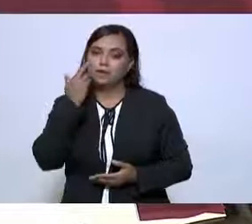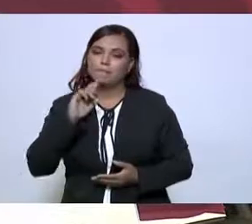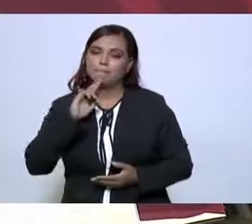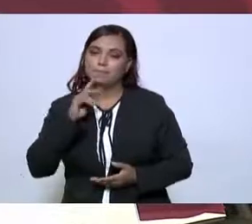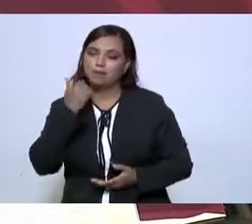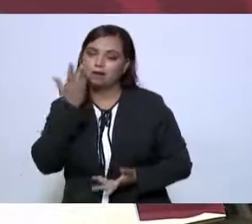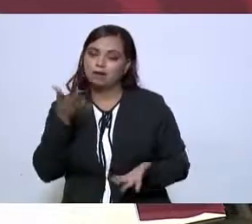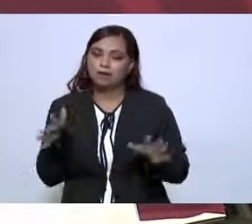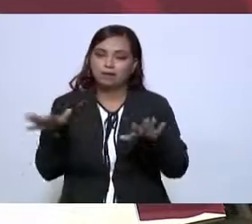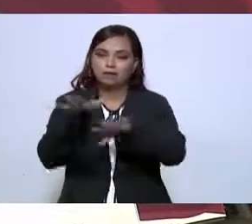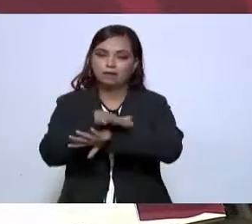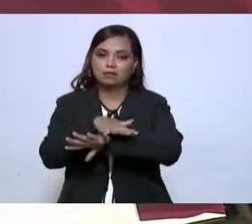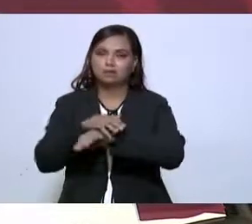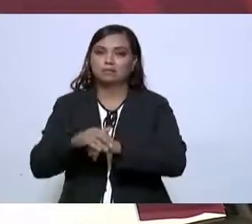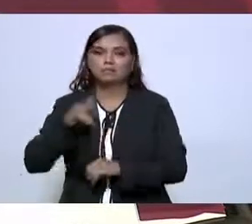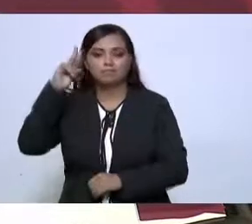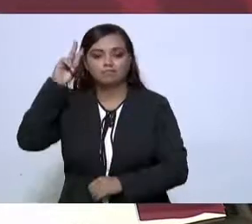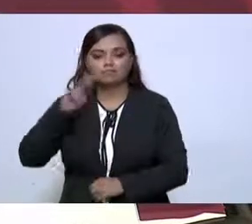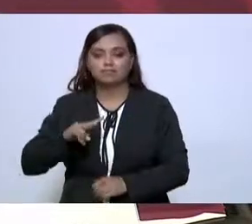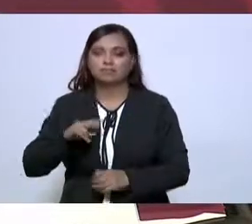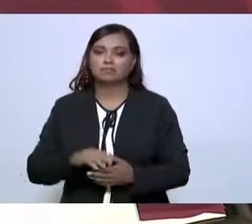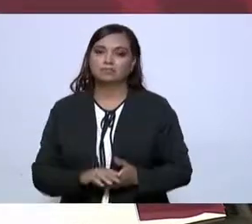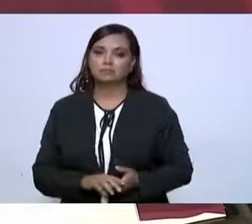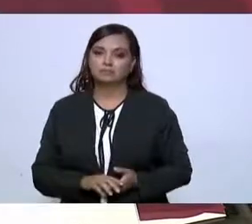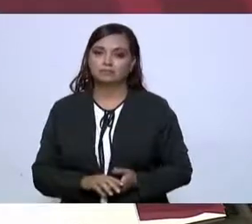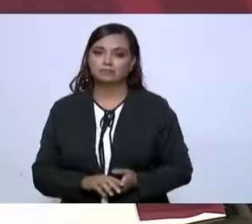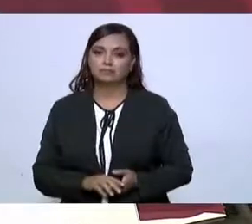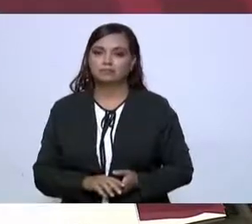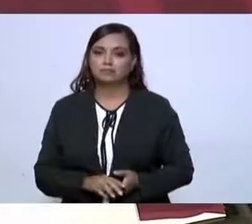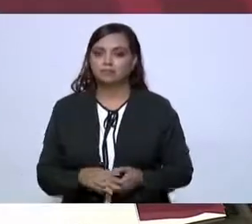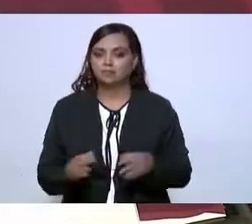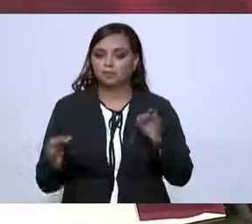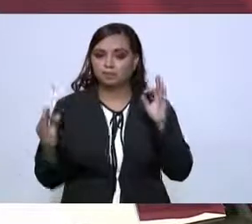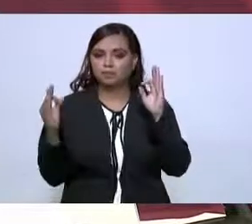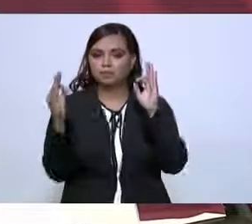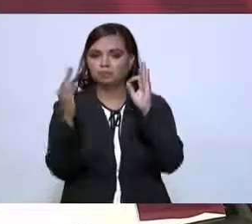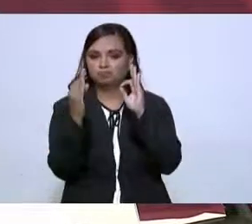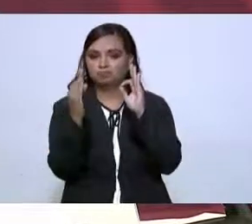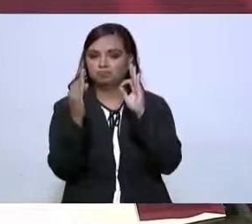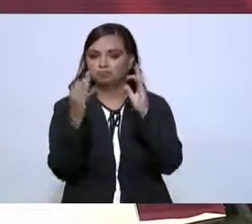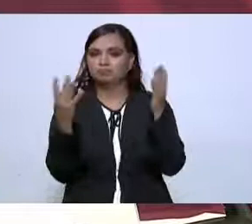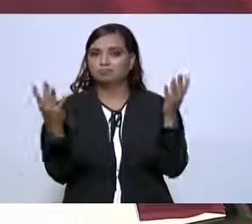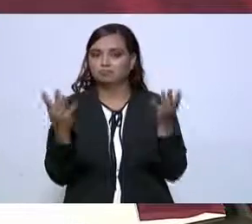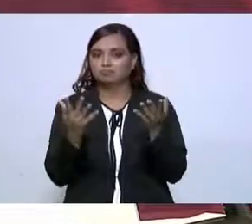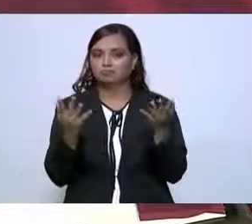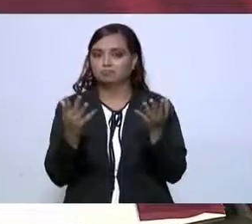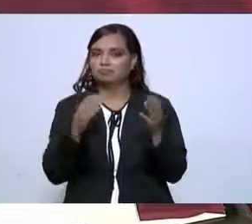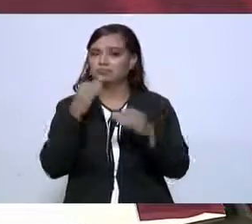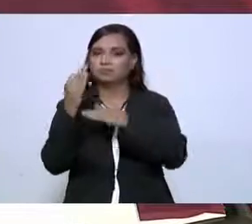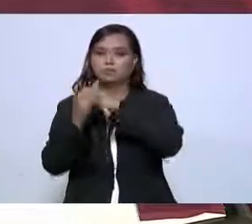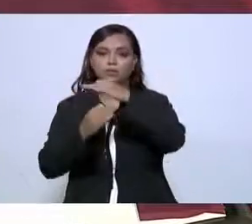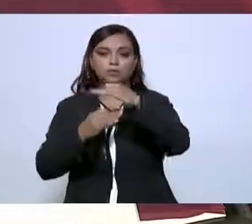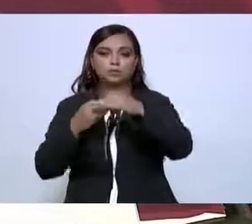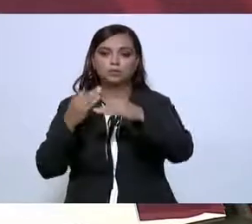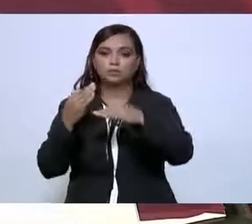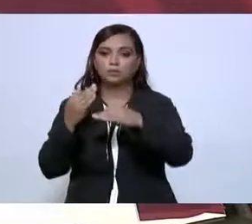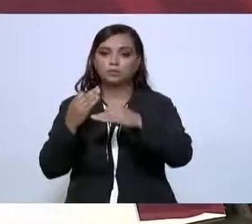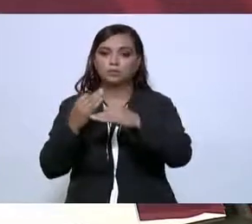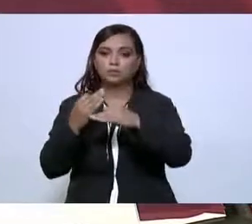cambio verdadero, enfrentando todas las